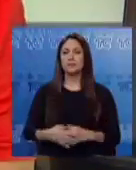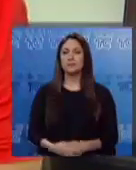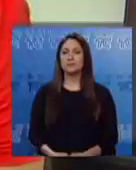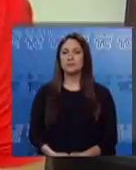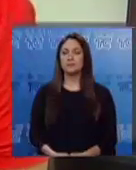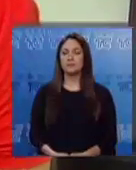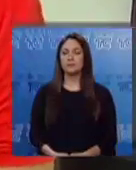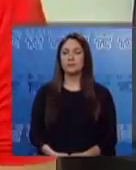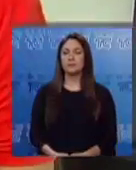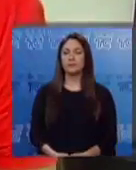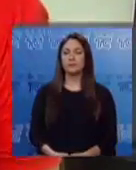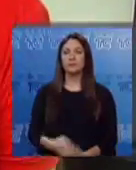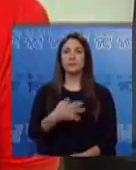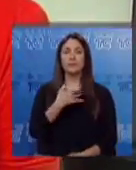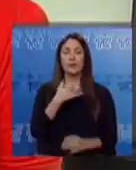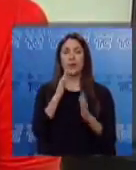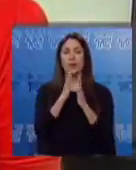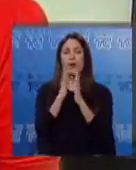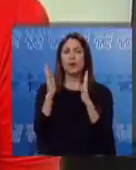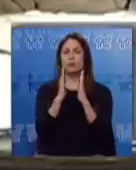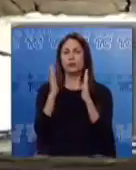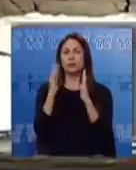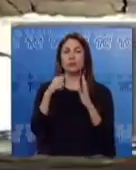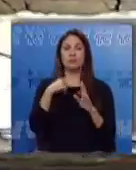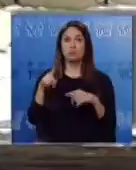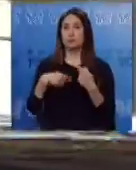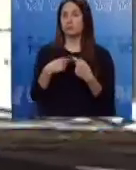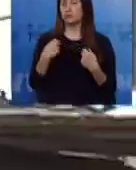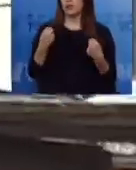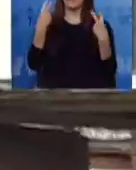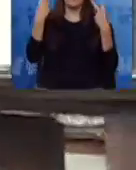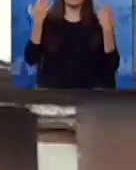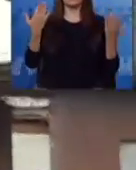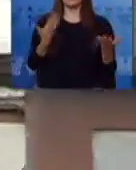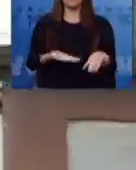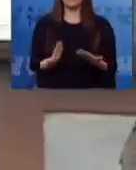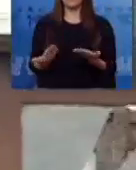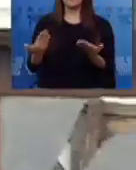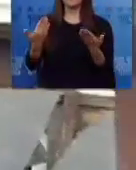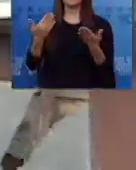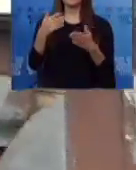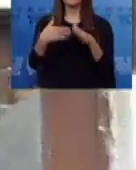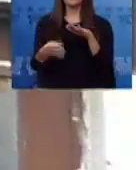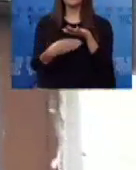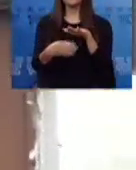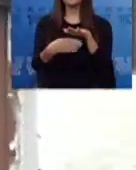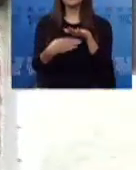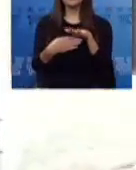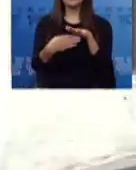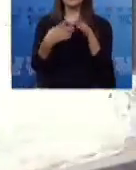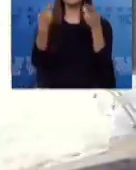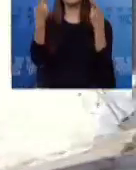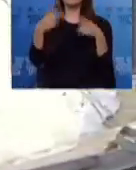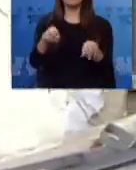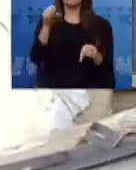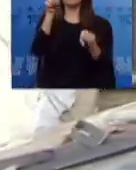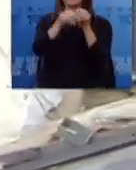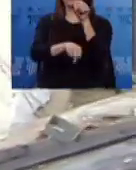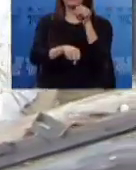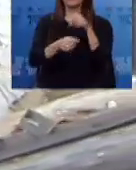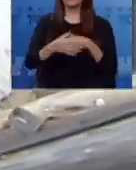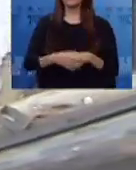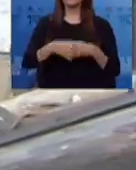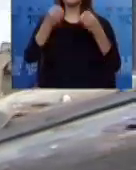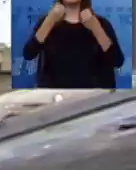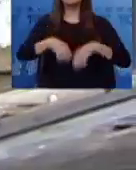movía y lo que hicimos fue levantarnos. En el sector del Dorado, todo el techo de una cocina se desprendió. Afortunadamente, solo se produjeron